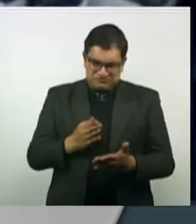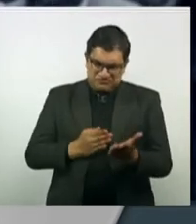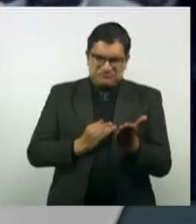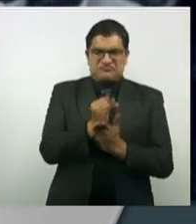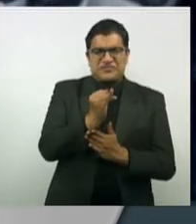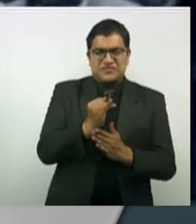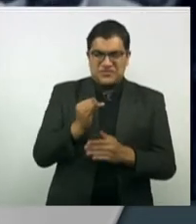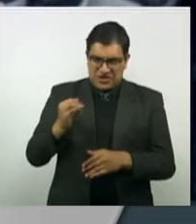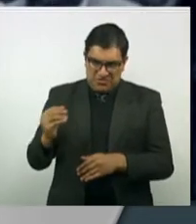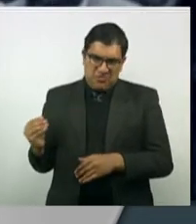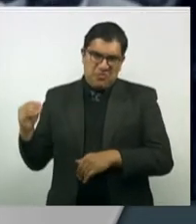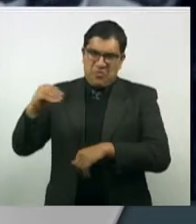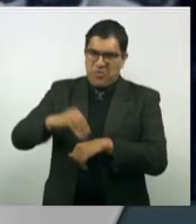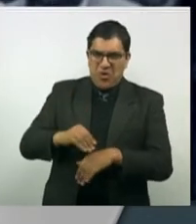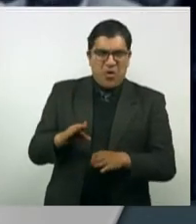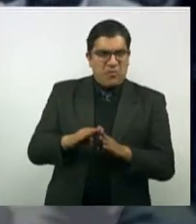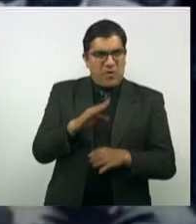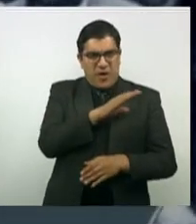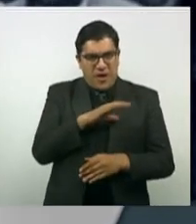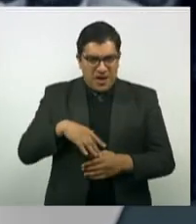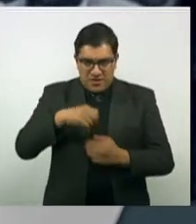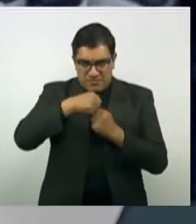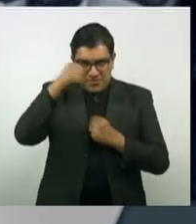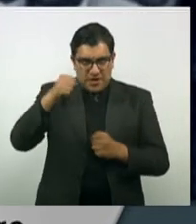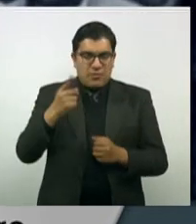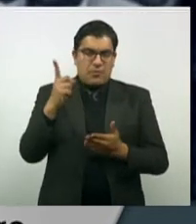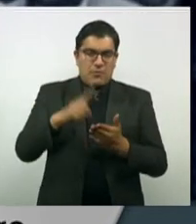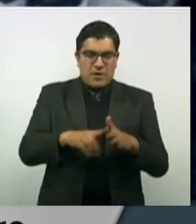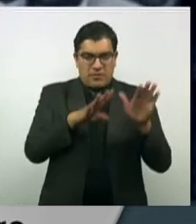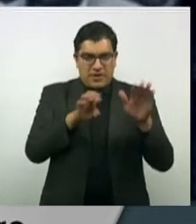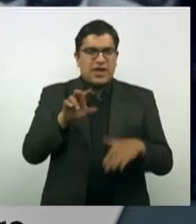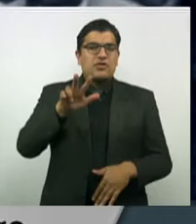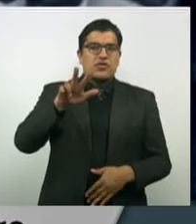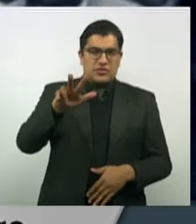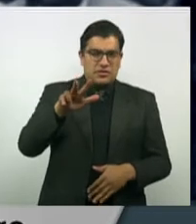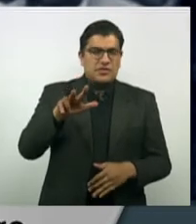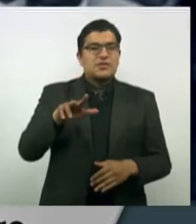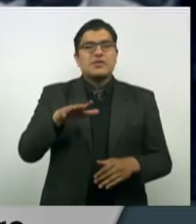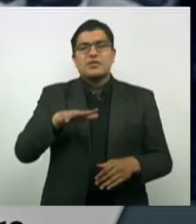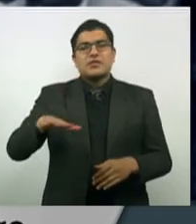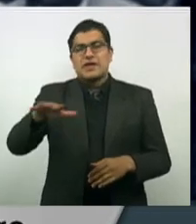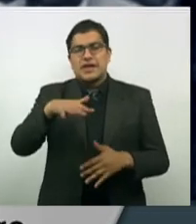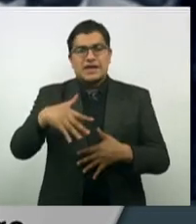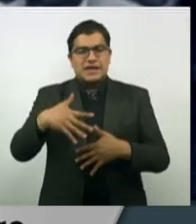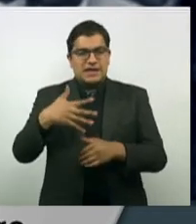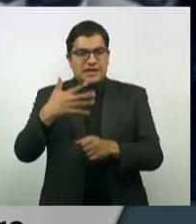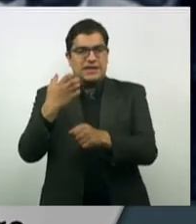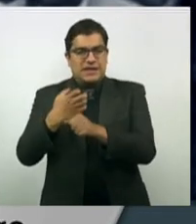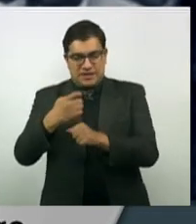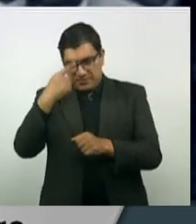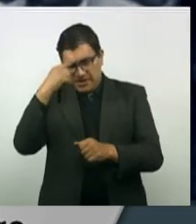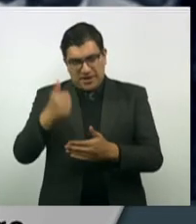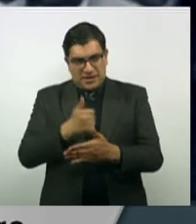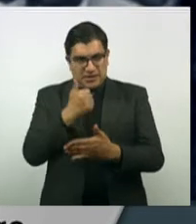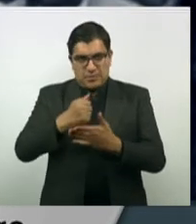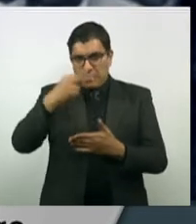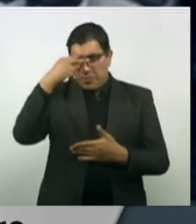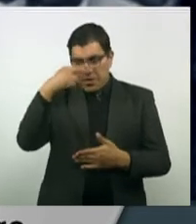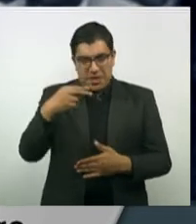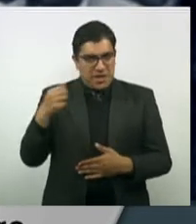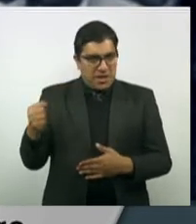y se postuló como candidata en 1918 por el Distrito V de la Ciudad de México.